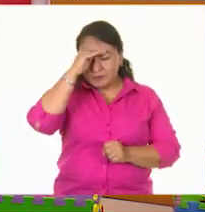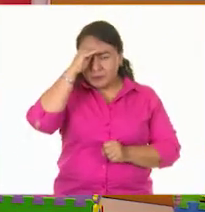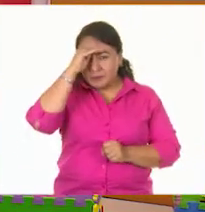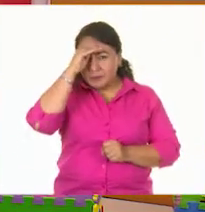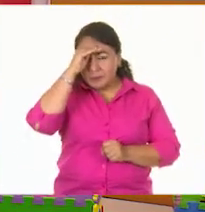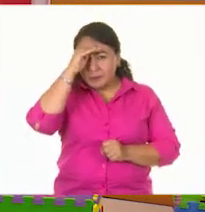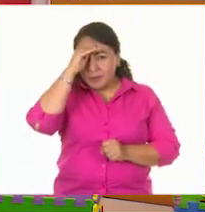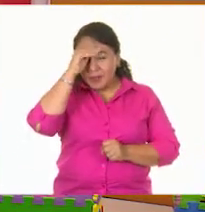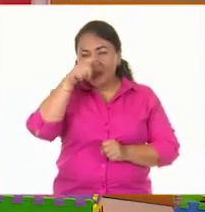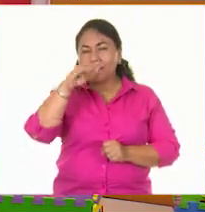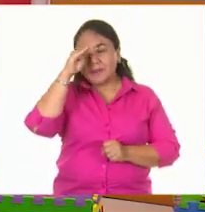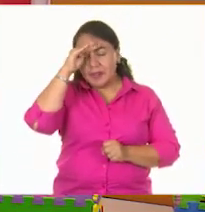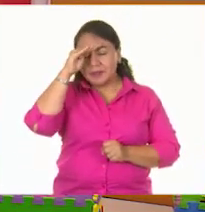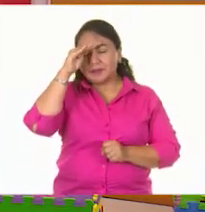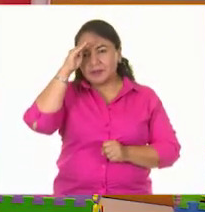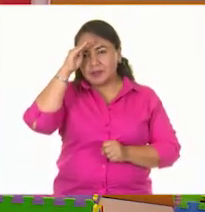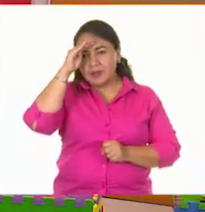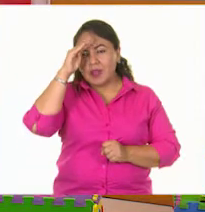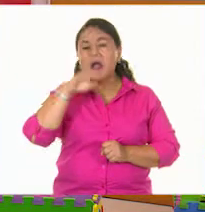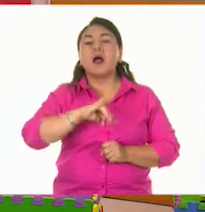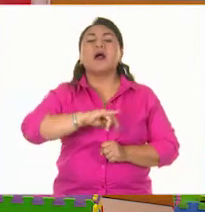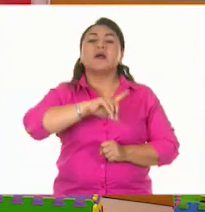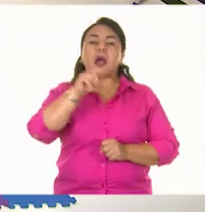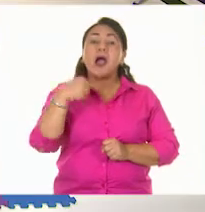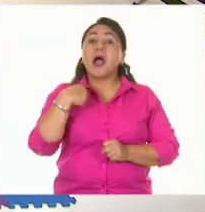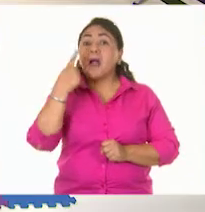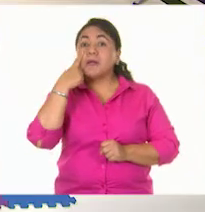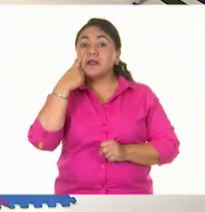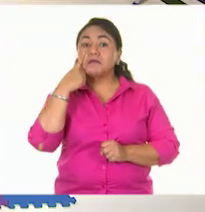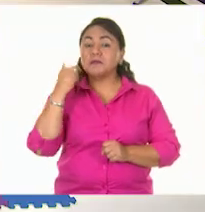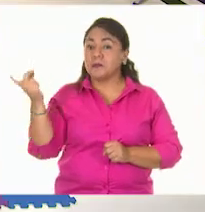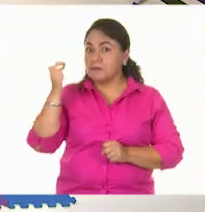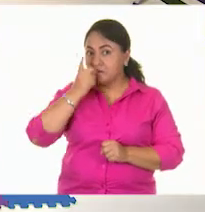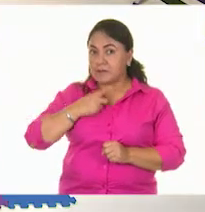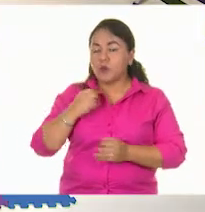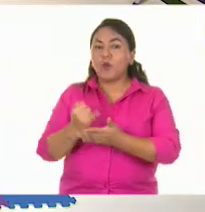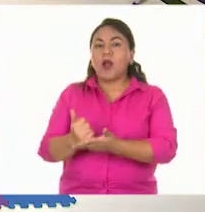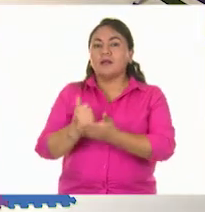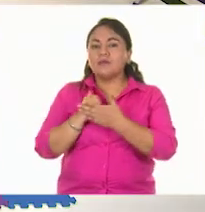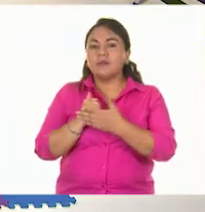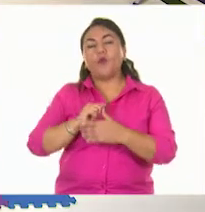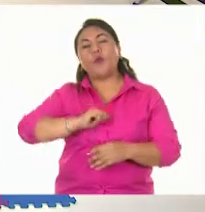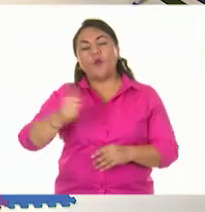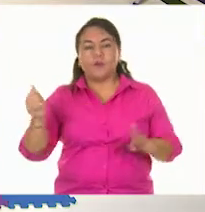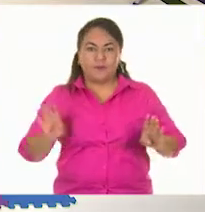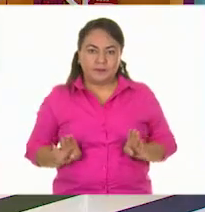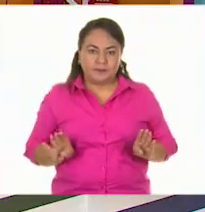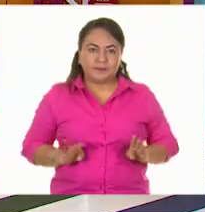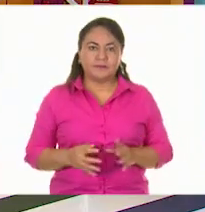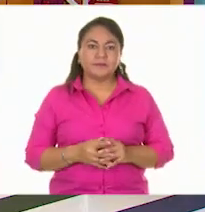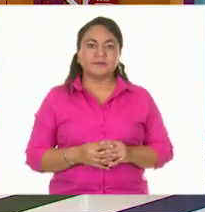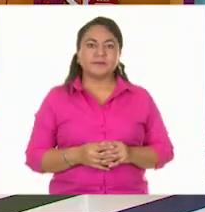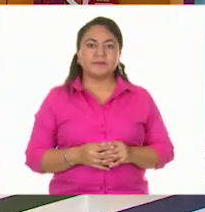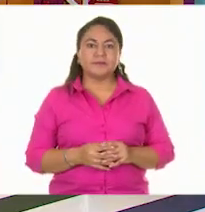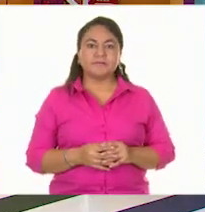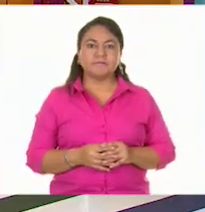por un momento y vamos a ver si Alexia también nos ayuda a encontrar otra característica.